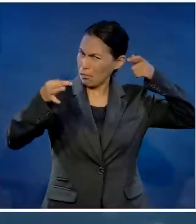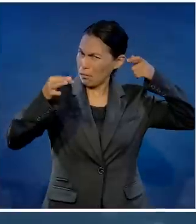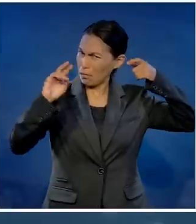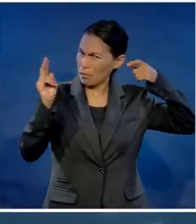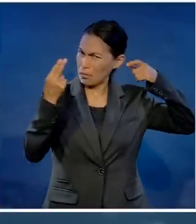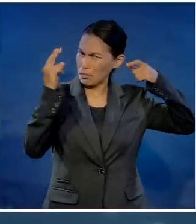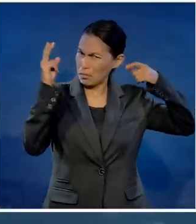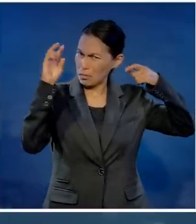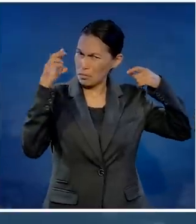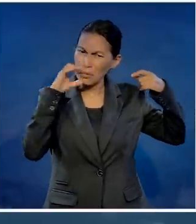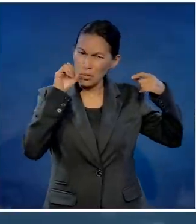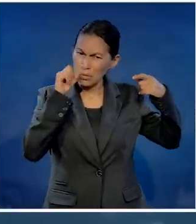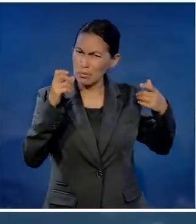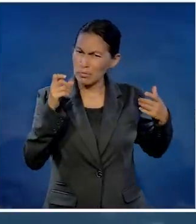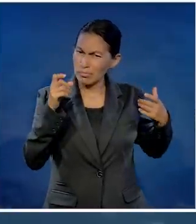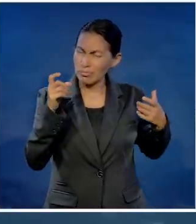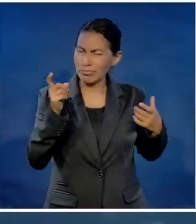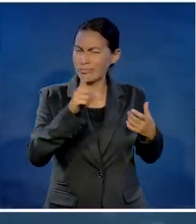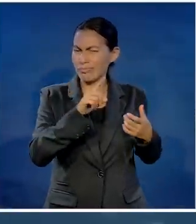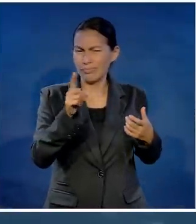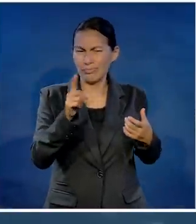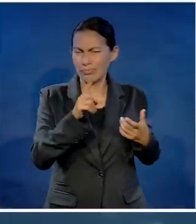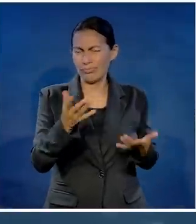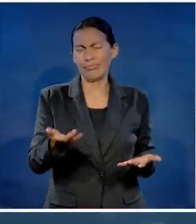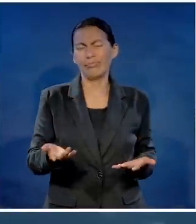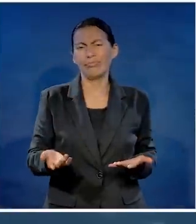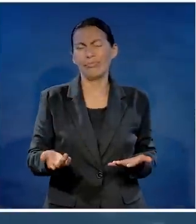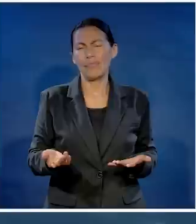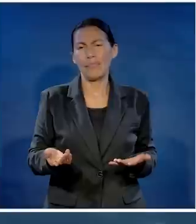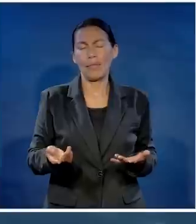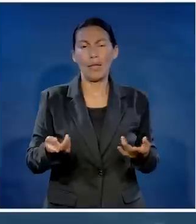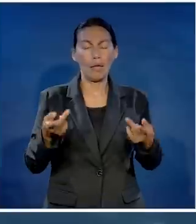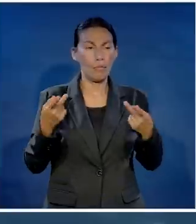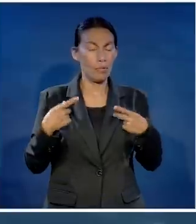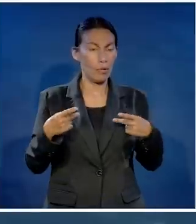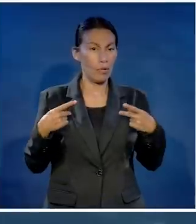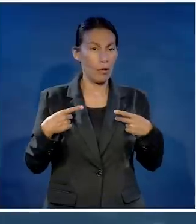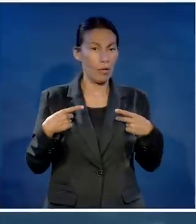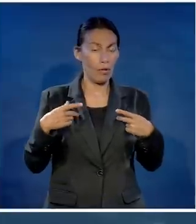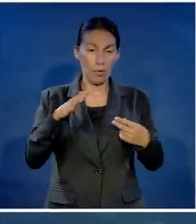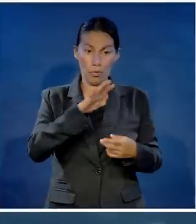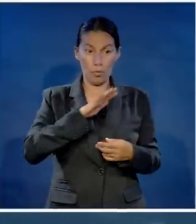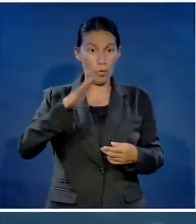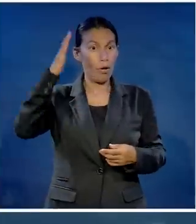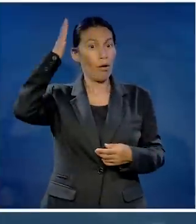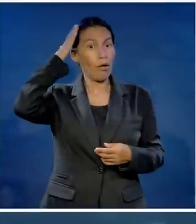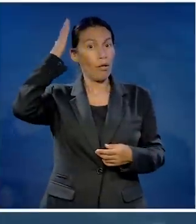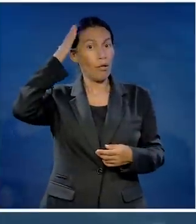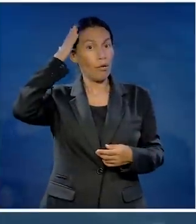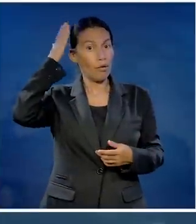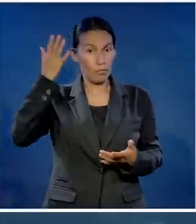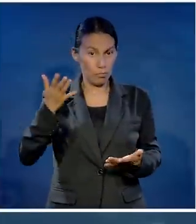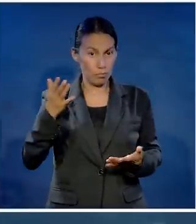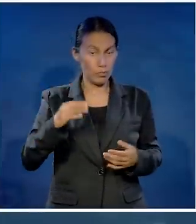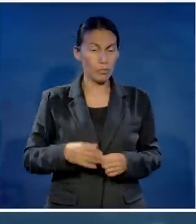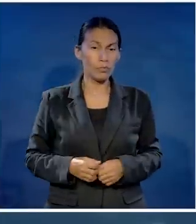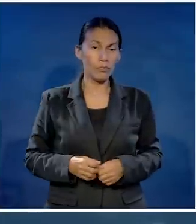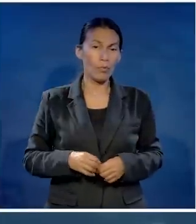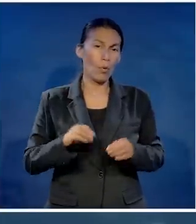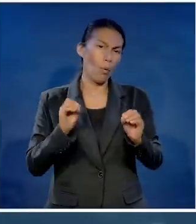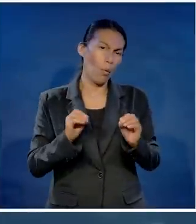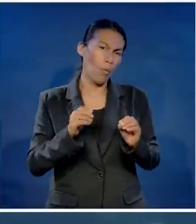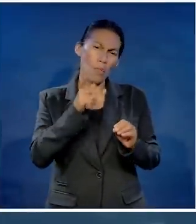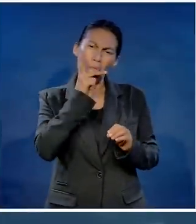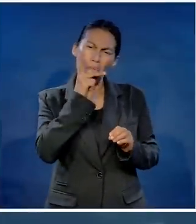Y esta es la vida eterna. Haber tenido funciones de liderazgo. Y esta es la vida